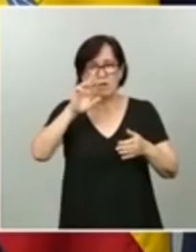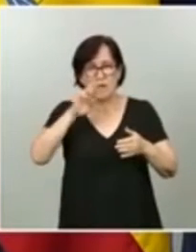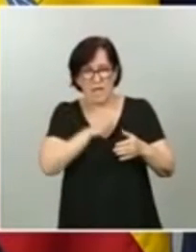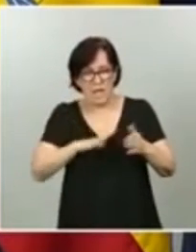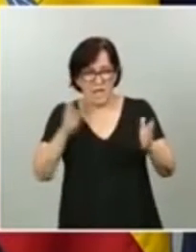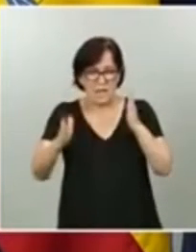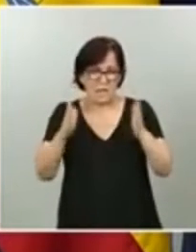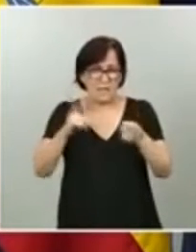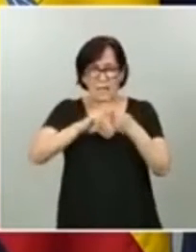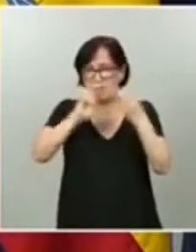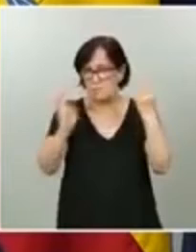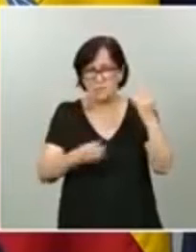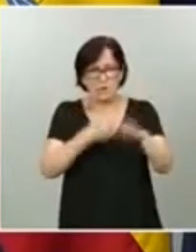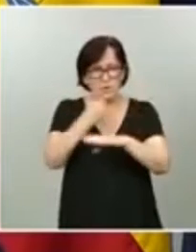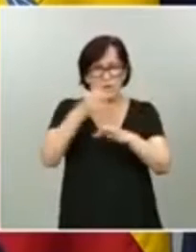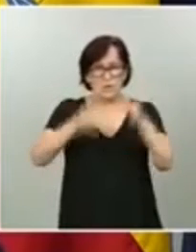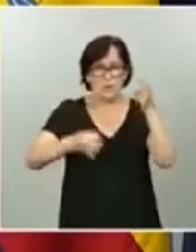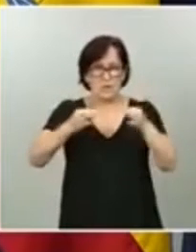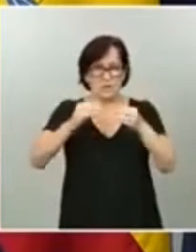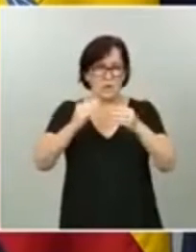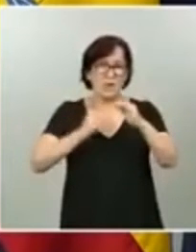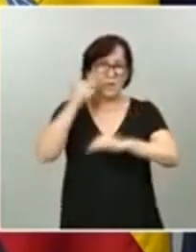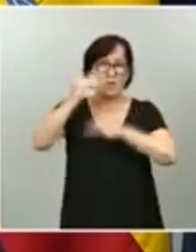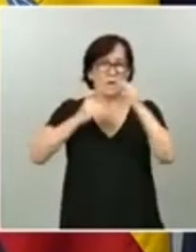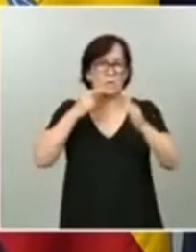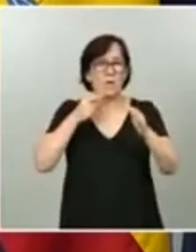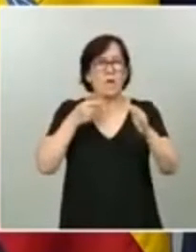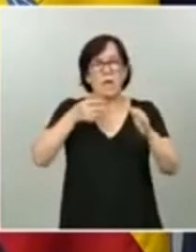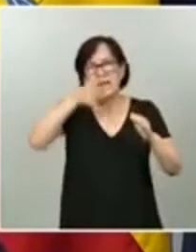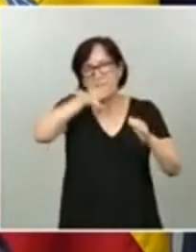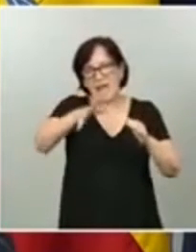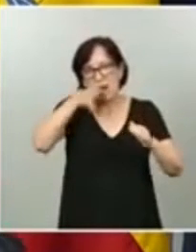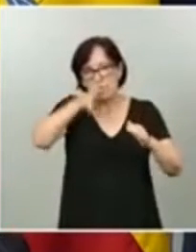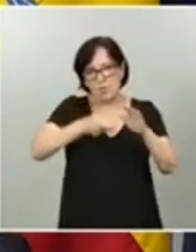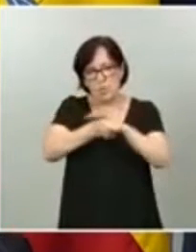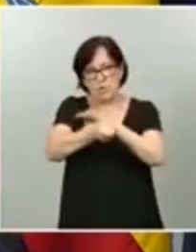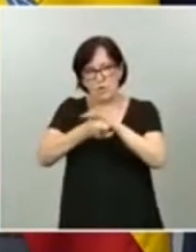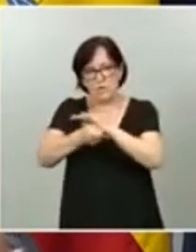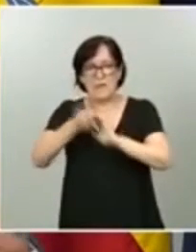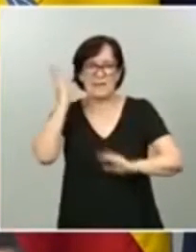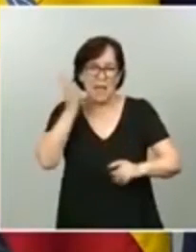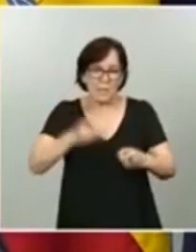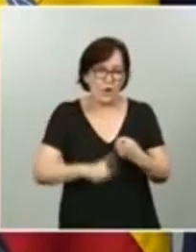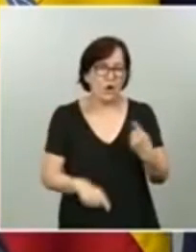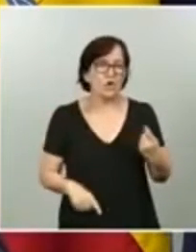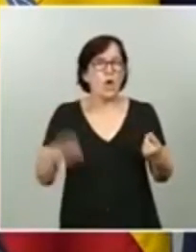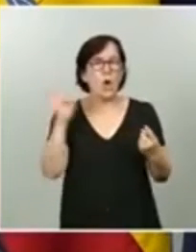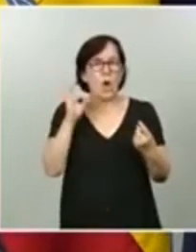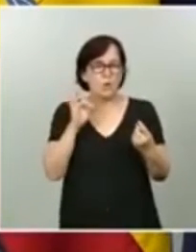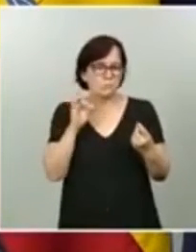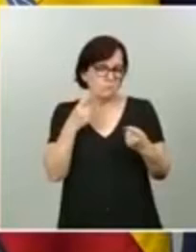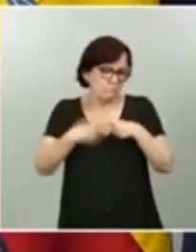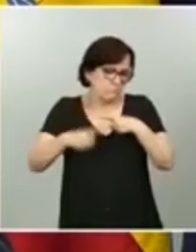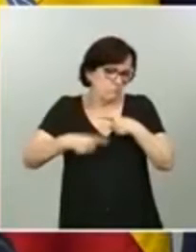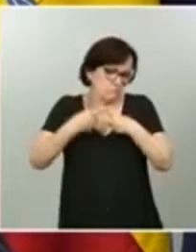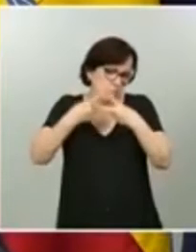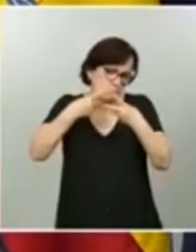contenciosa-administrativa, es decir, toda esa avalancha de recursos contra sanciones o todo ese aparato enorme